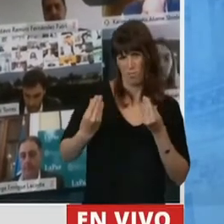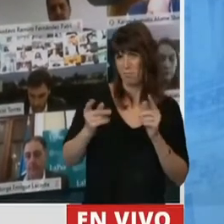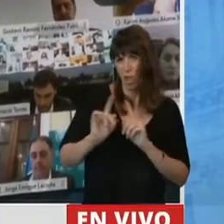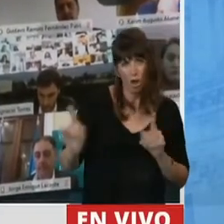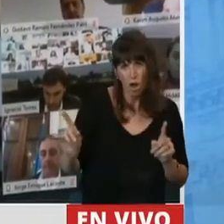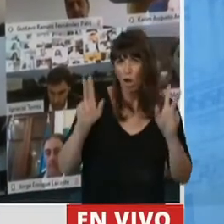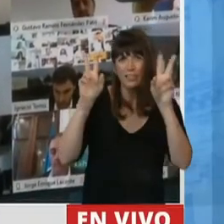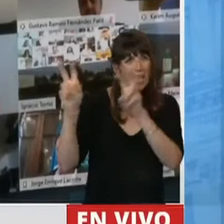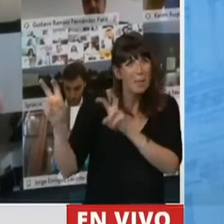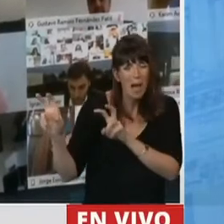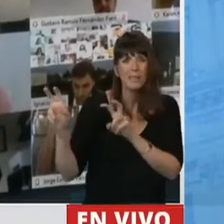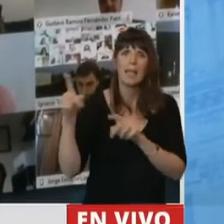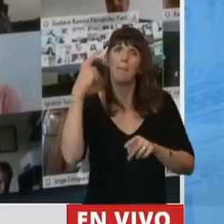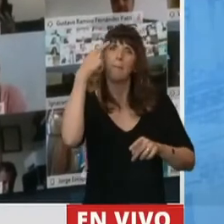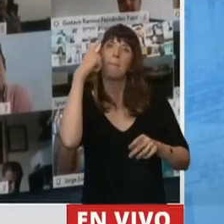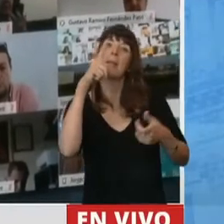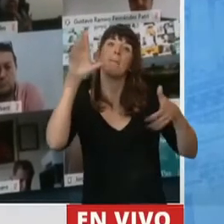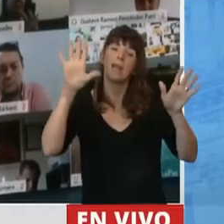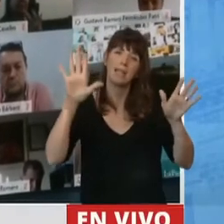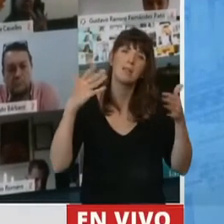aquellos temas que creemos